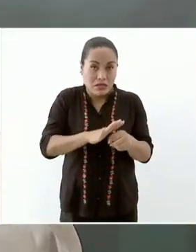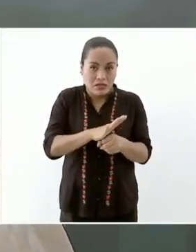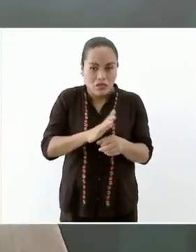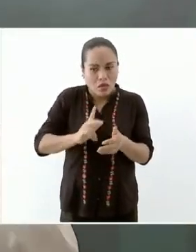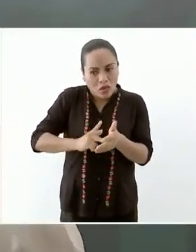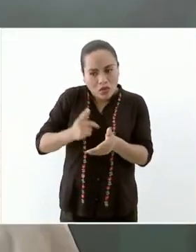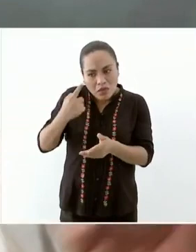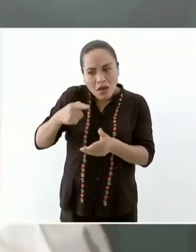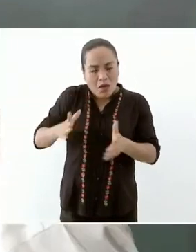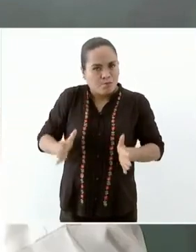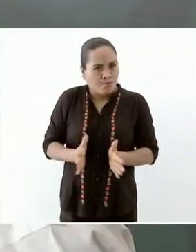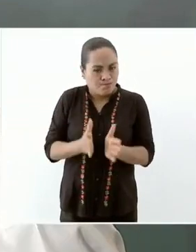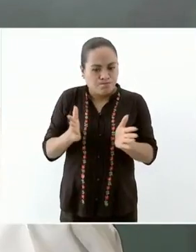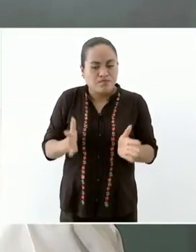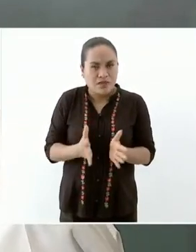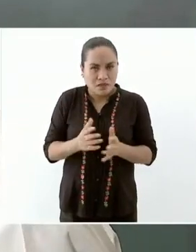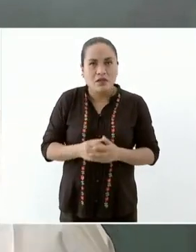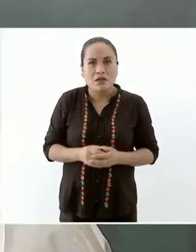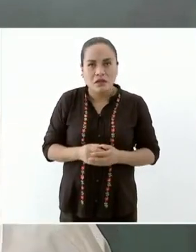pues van a tener